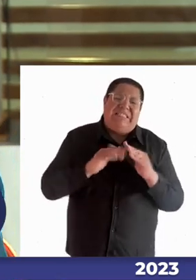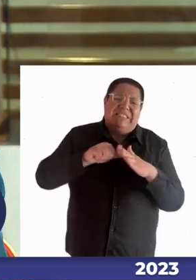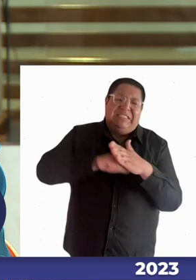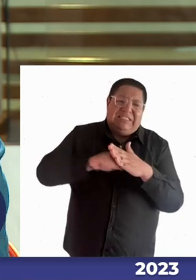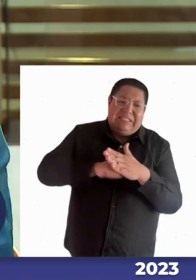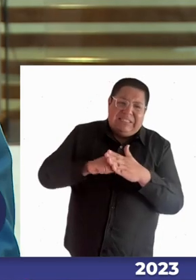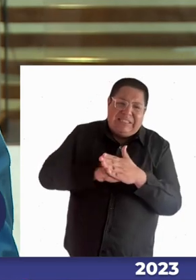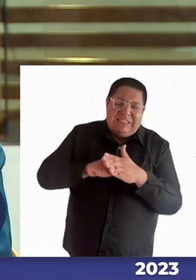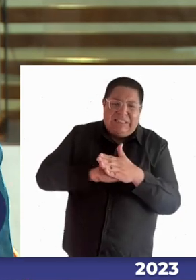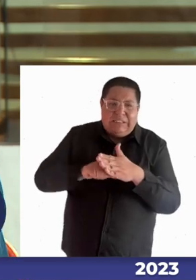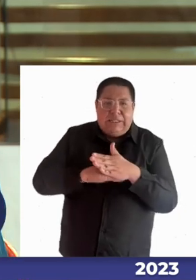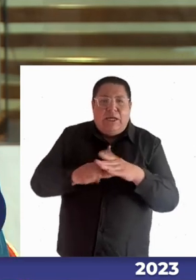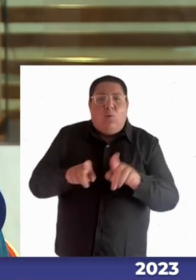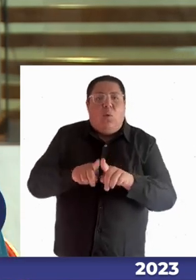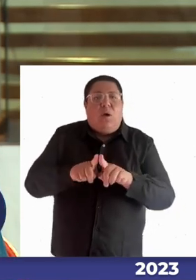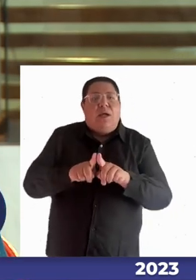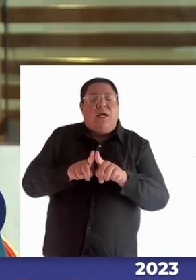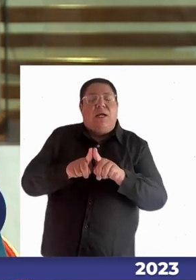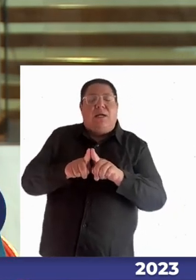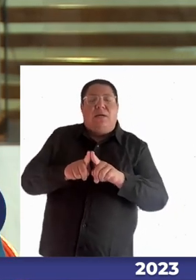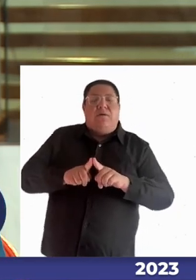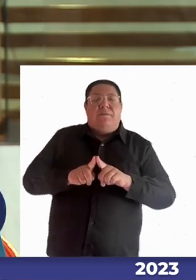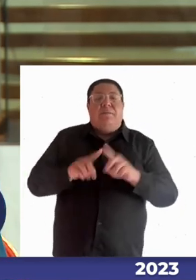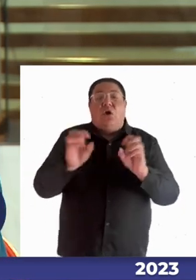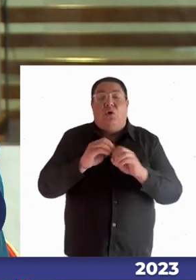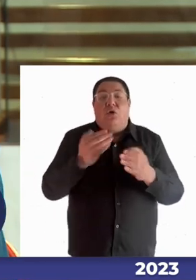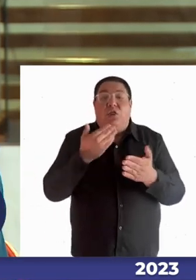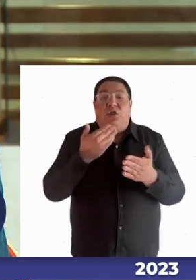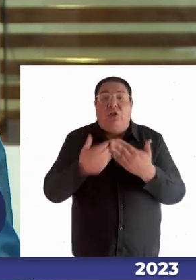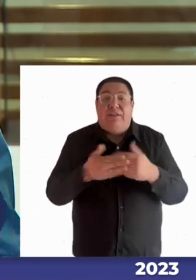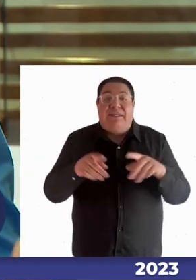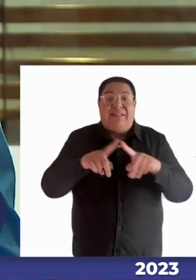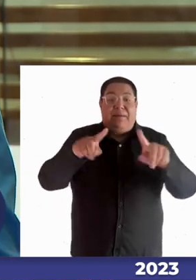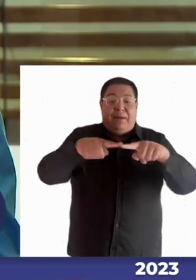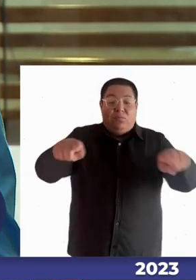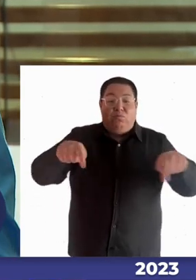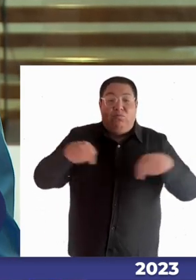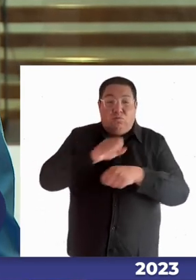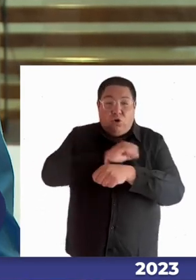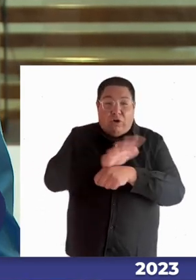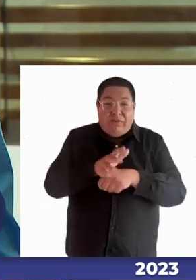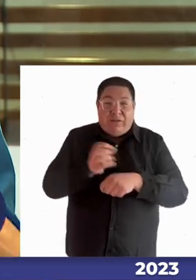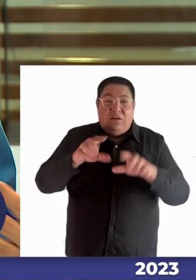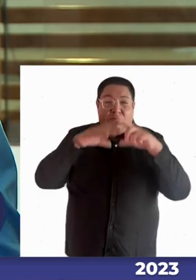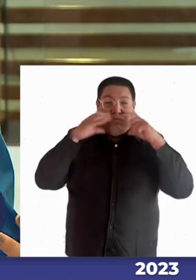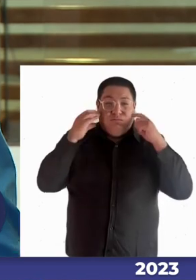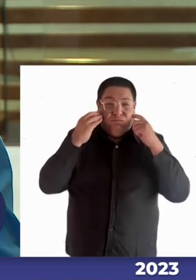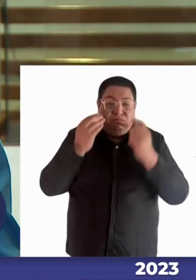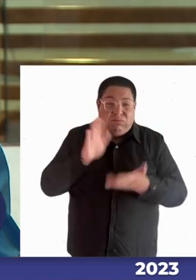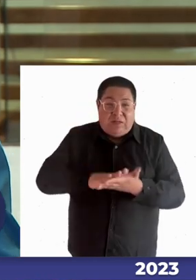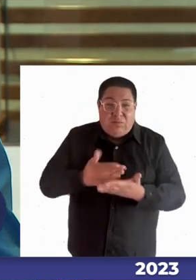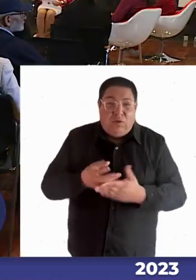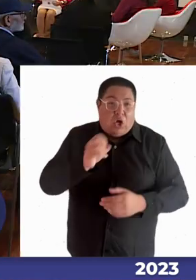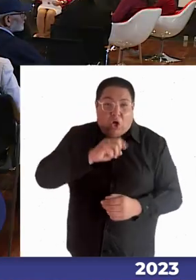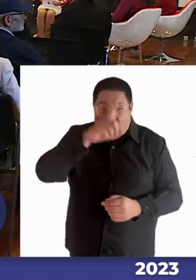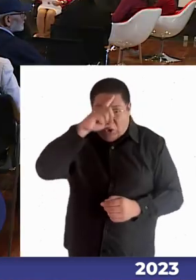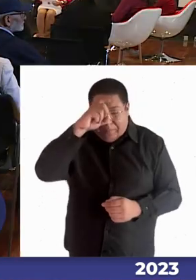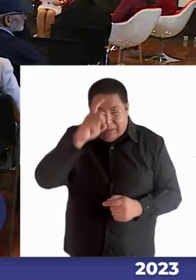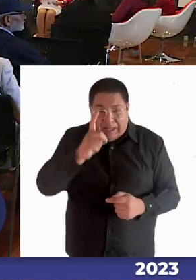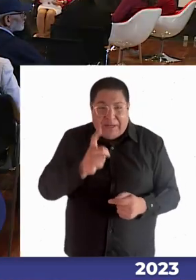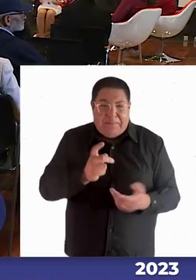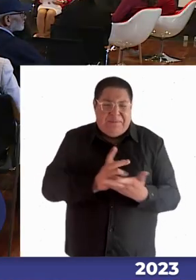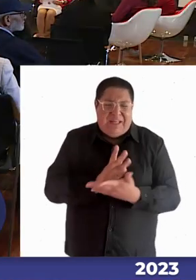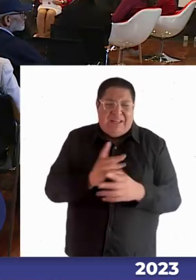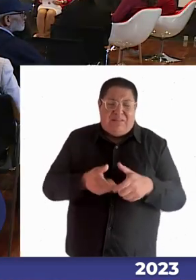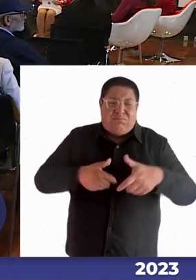importante o por ejemplo en las residencias sanitarias y los hospitales cuando recién partió la pandemia todas las